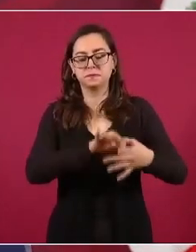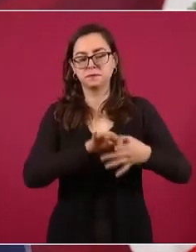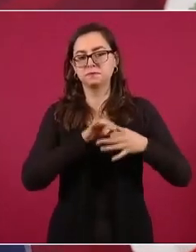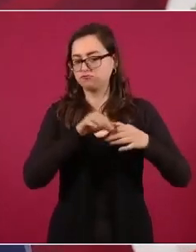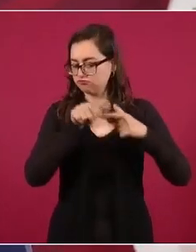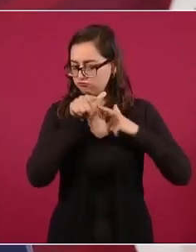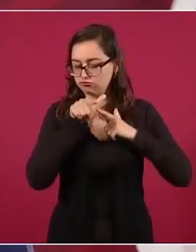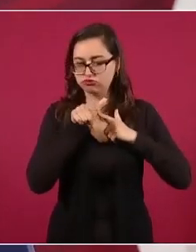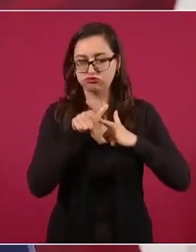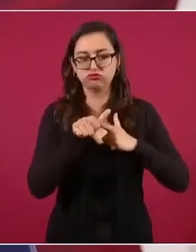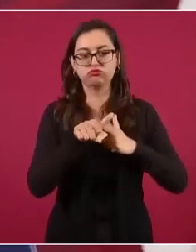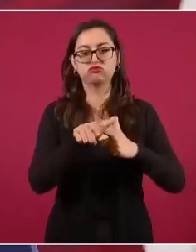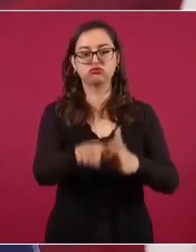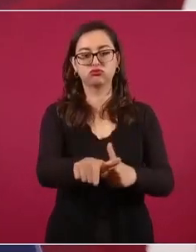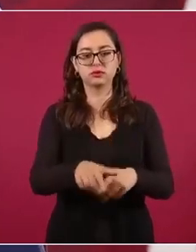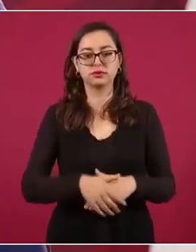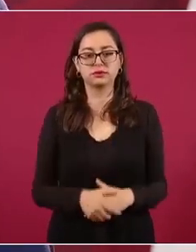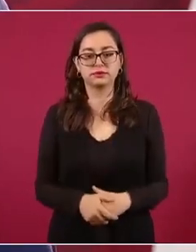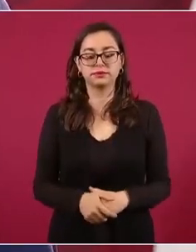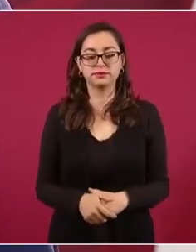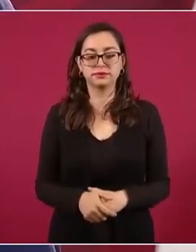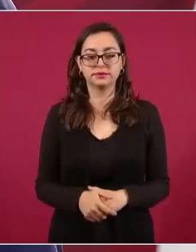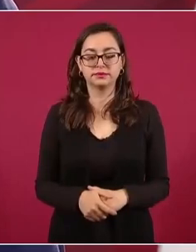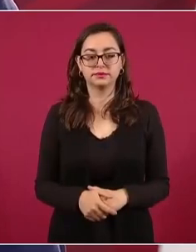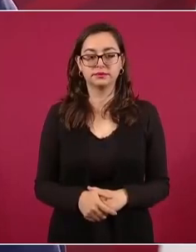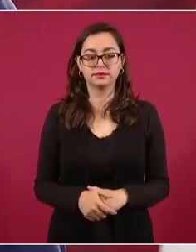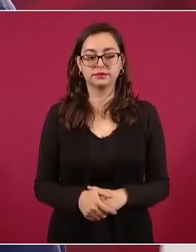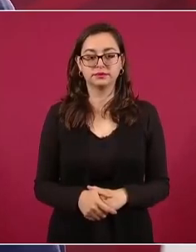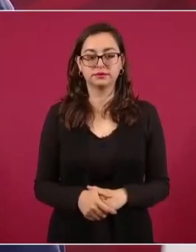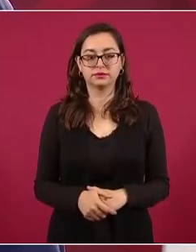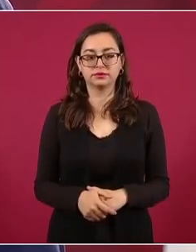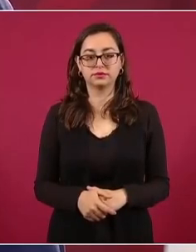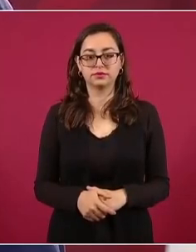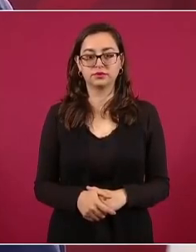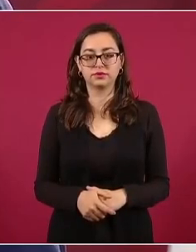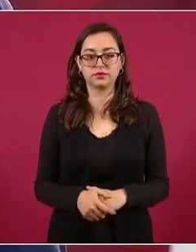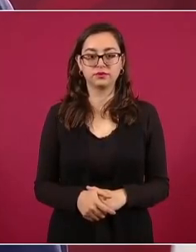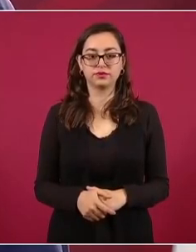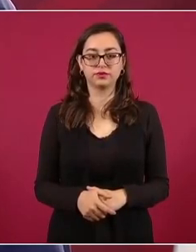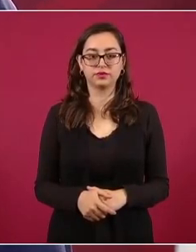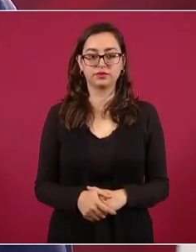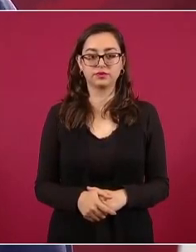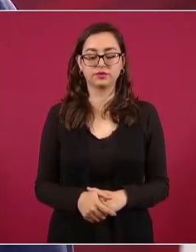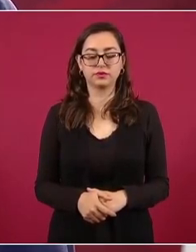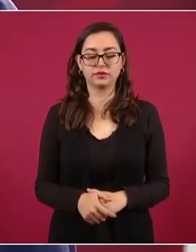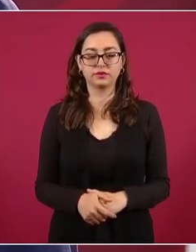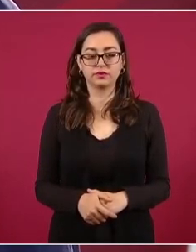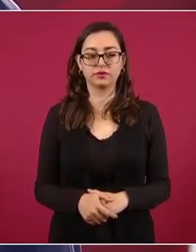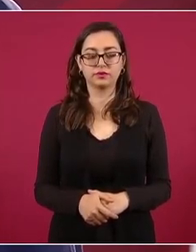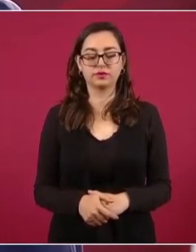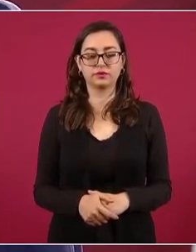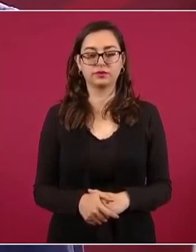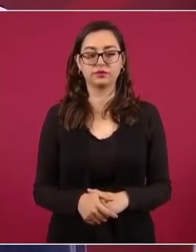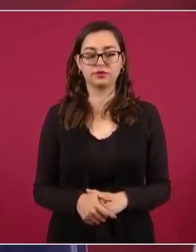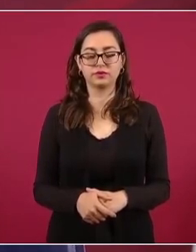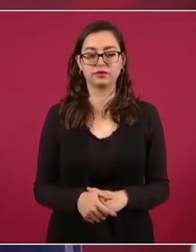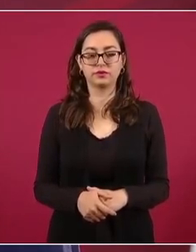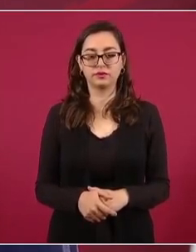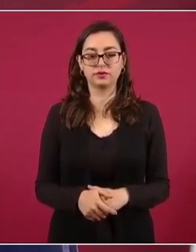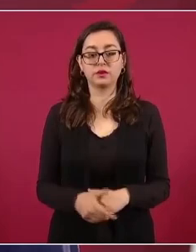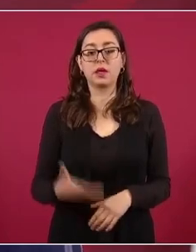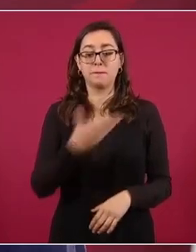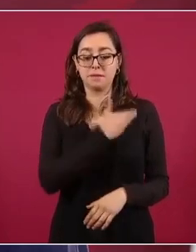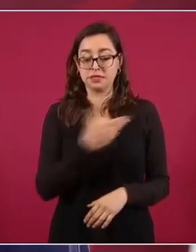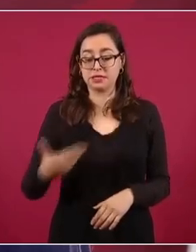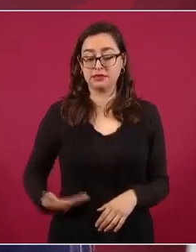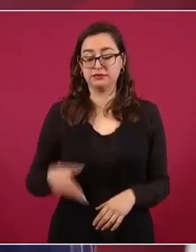Me expresaron un saludo que me envió el